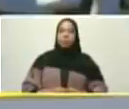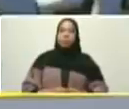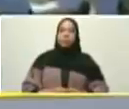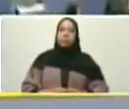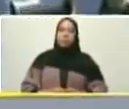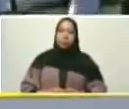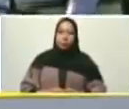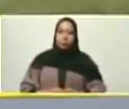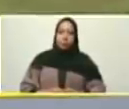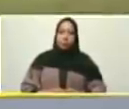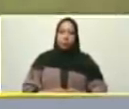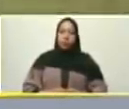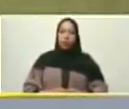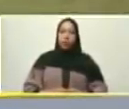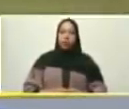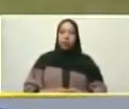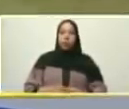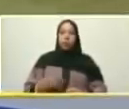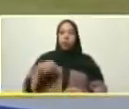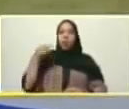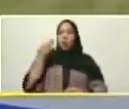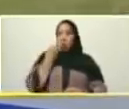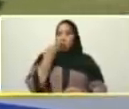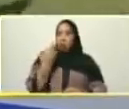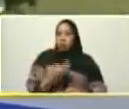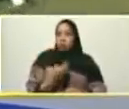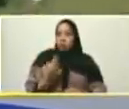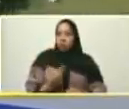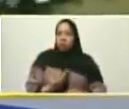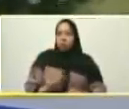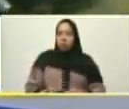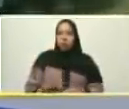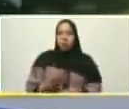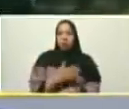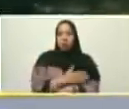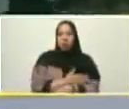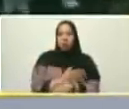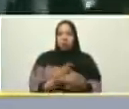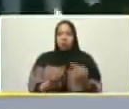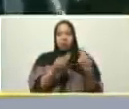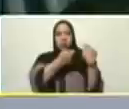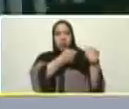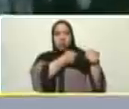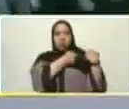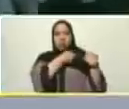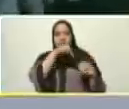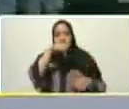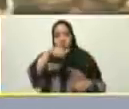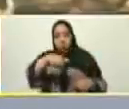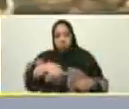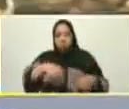De verdad, al pasar el tiempo, como lo decía el General en Jefe hoy en el Panteón,